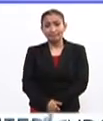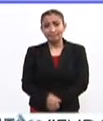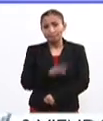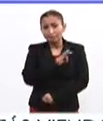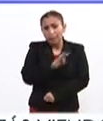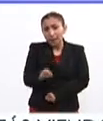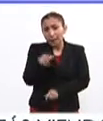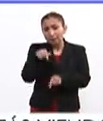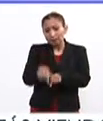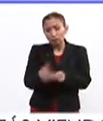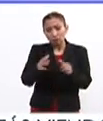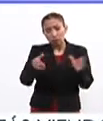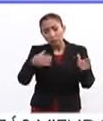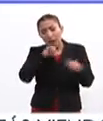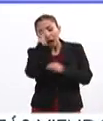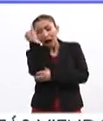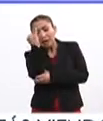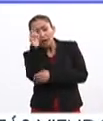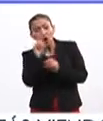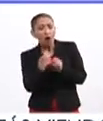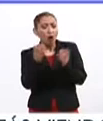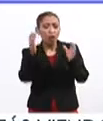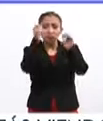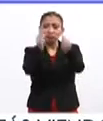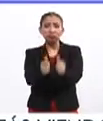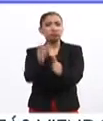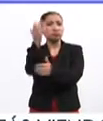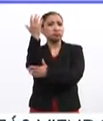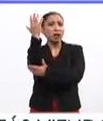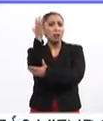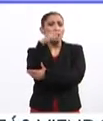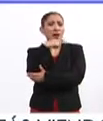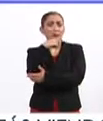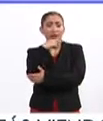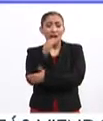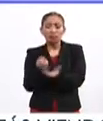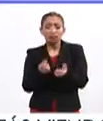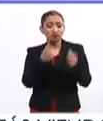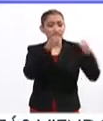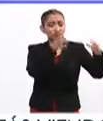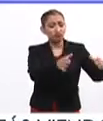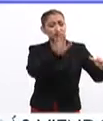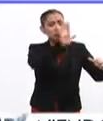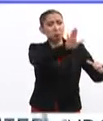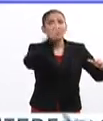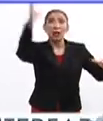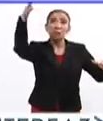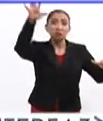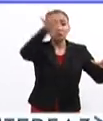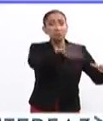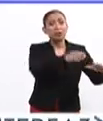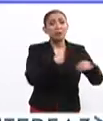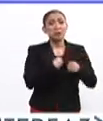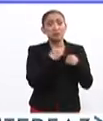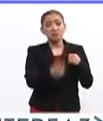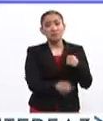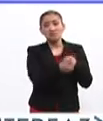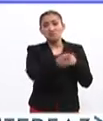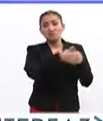Tienen la posibilidad de tener una terraza, un jardín, tienes el árbol ahí de Navidad, lo sacas y vive.